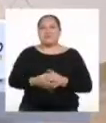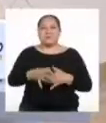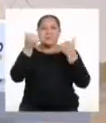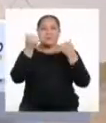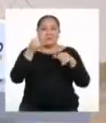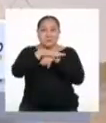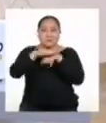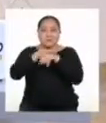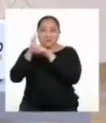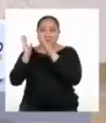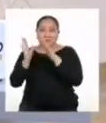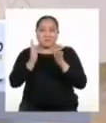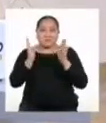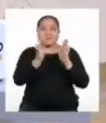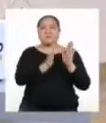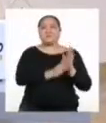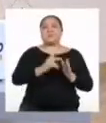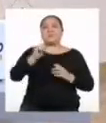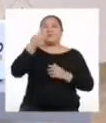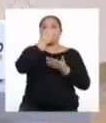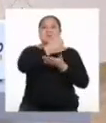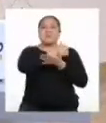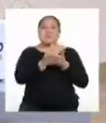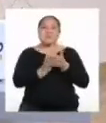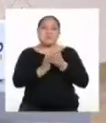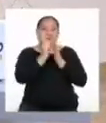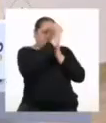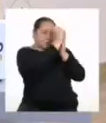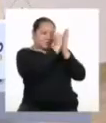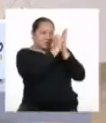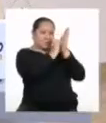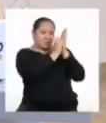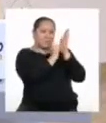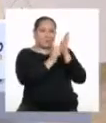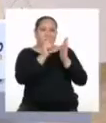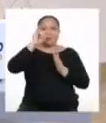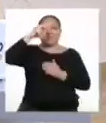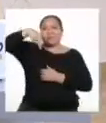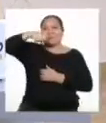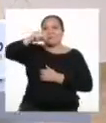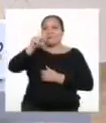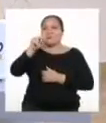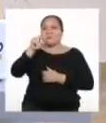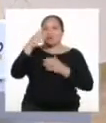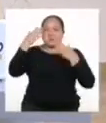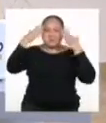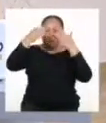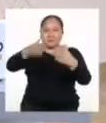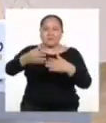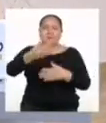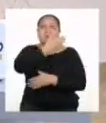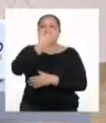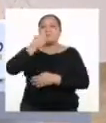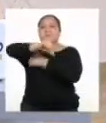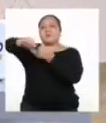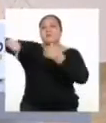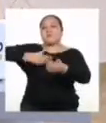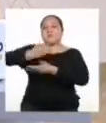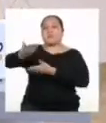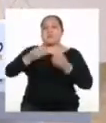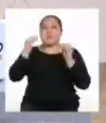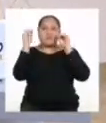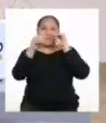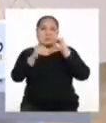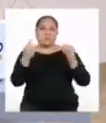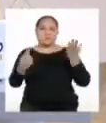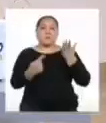Hoy planificamos y elaboramos la primera versión de nuestro texto instructivo enfocado en mejorar la convivencia y aplicamos